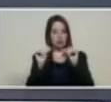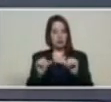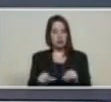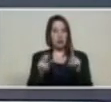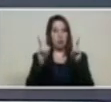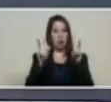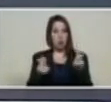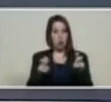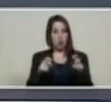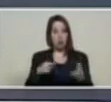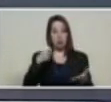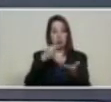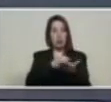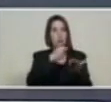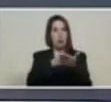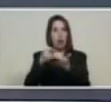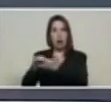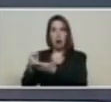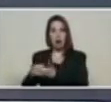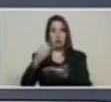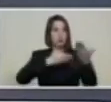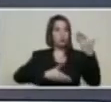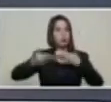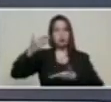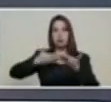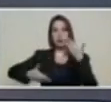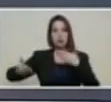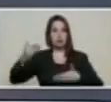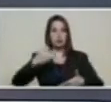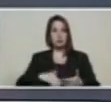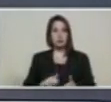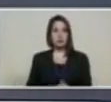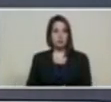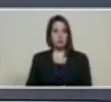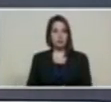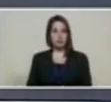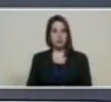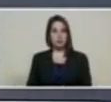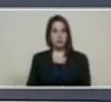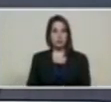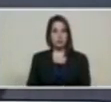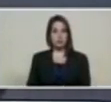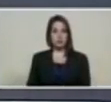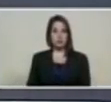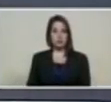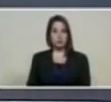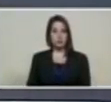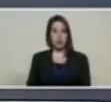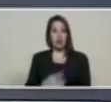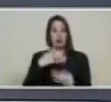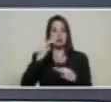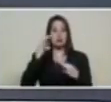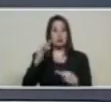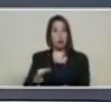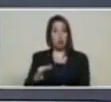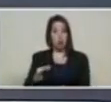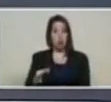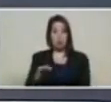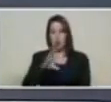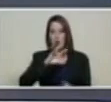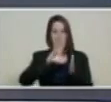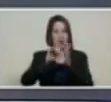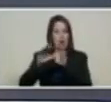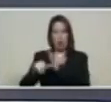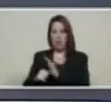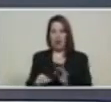de envío de remesas por medio de la plataforma envío de remesas seguras sin que le roben